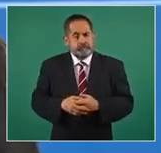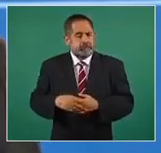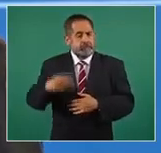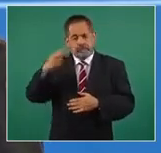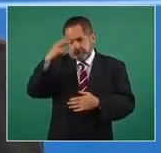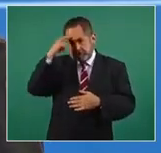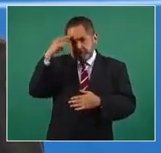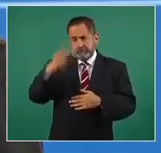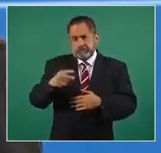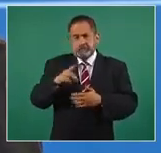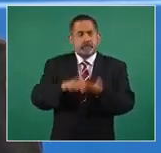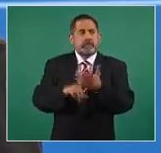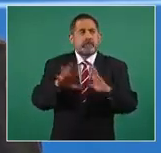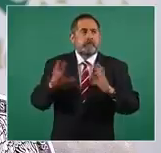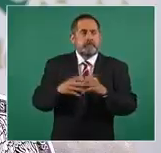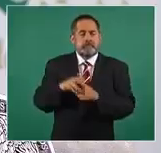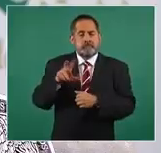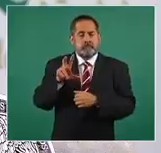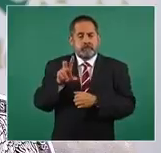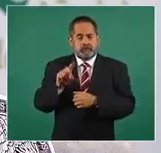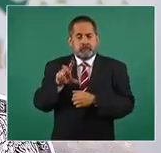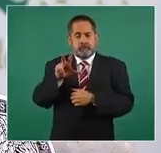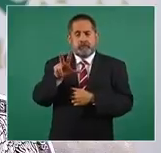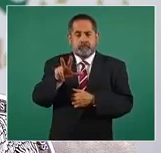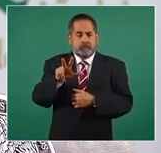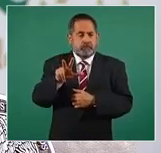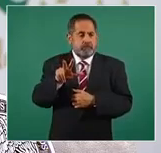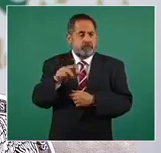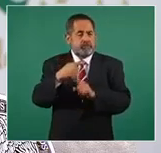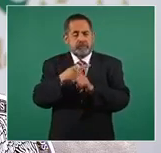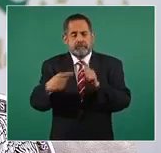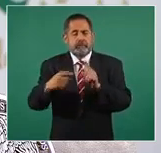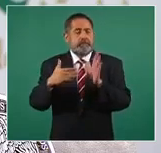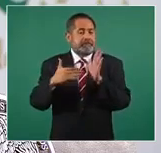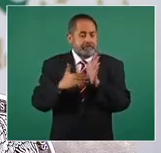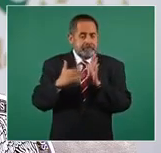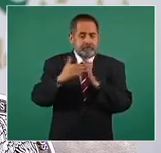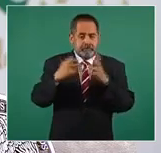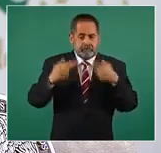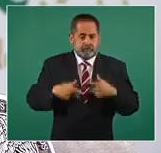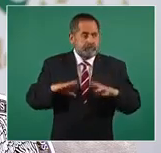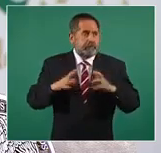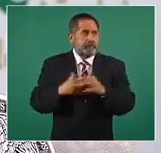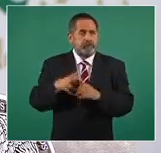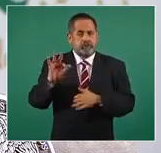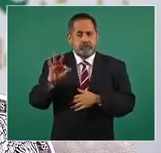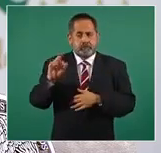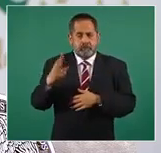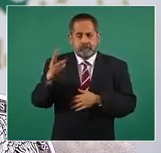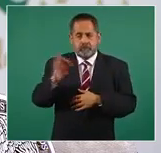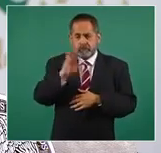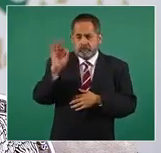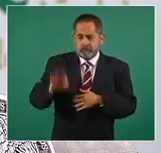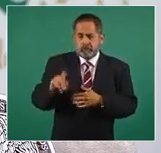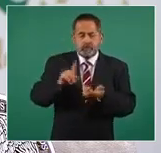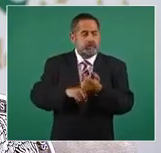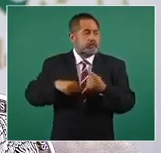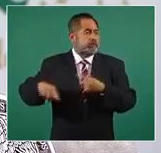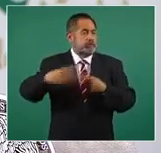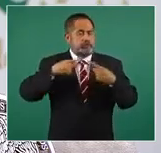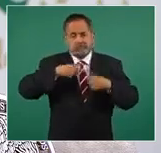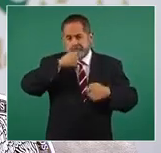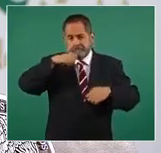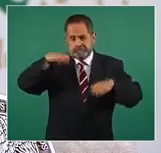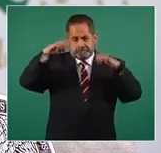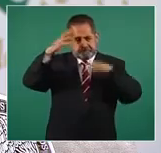vacunados a 38 y medio millones de personas, esto representa el 43 por ciento de la población adulta, de la